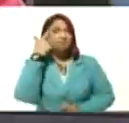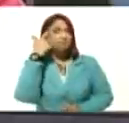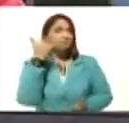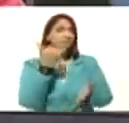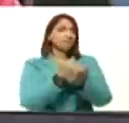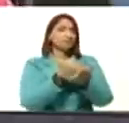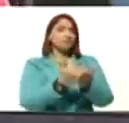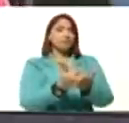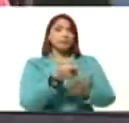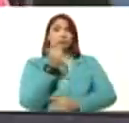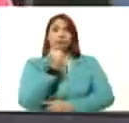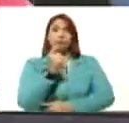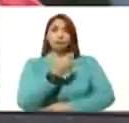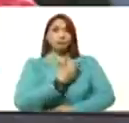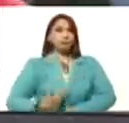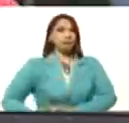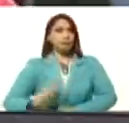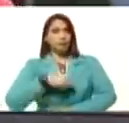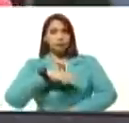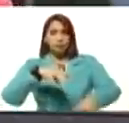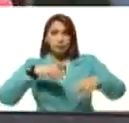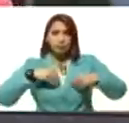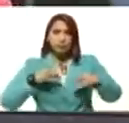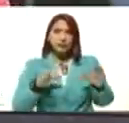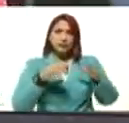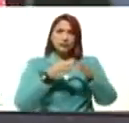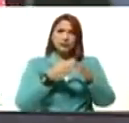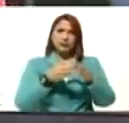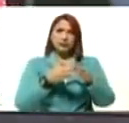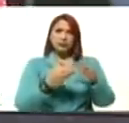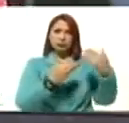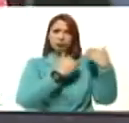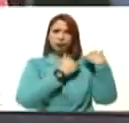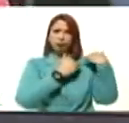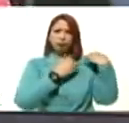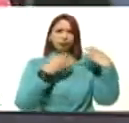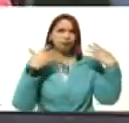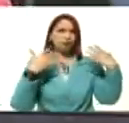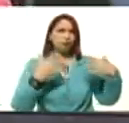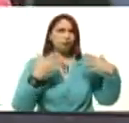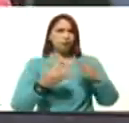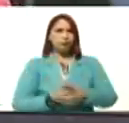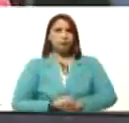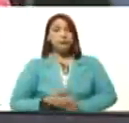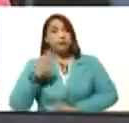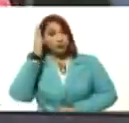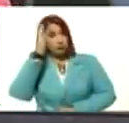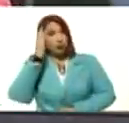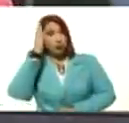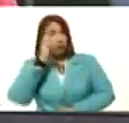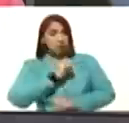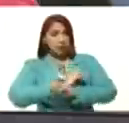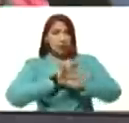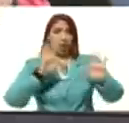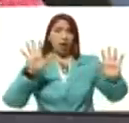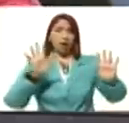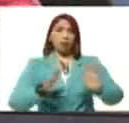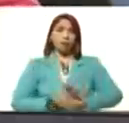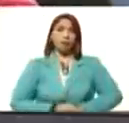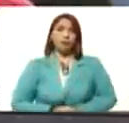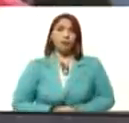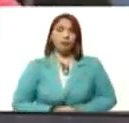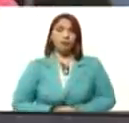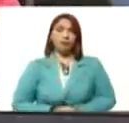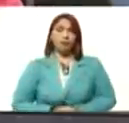tarea, presidente, que asumimos todo este equipo con mucha responsabilidad, conscientes, claros de lo que